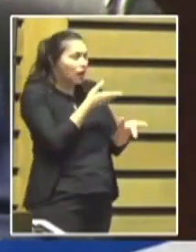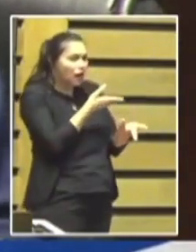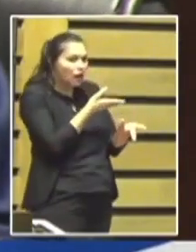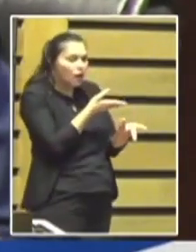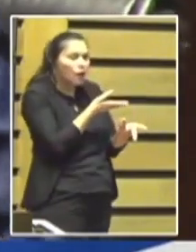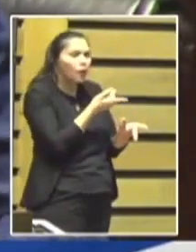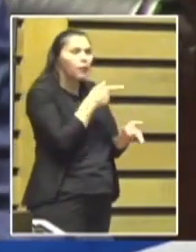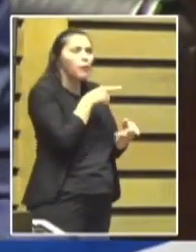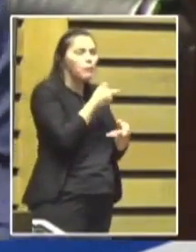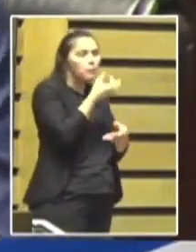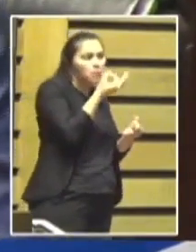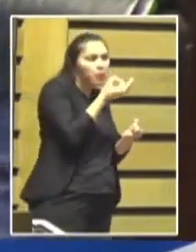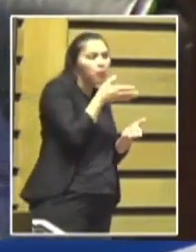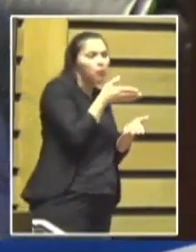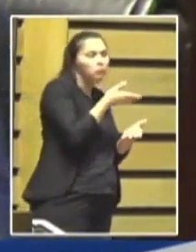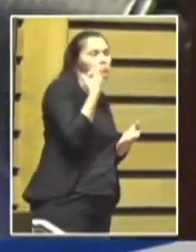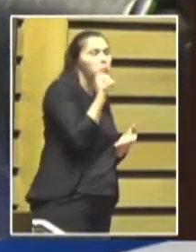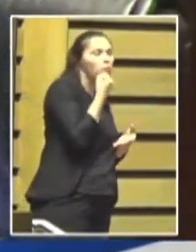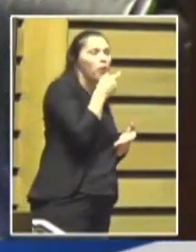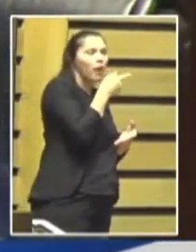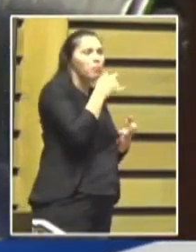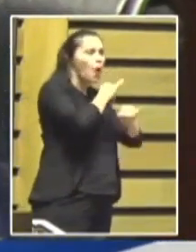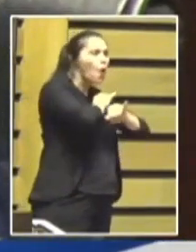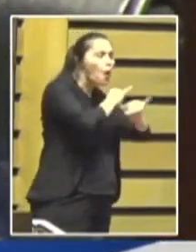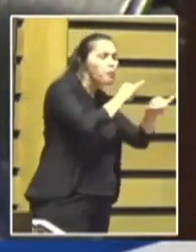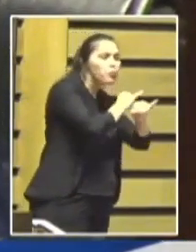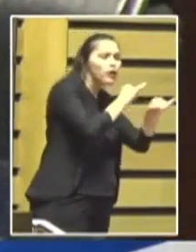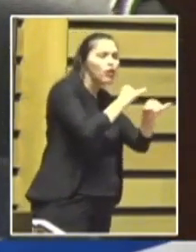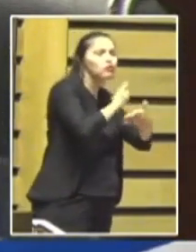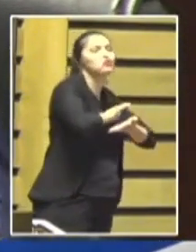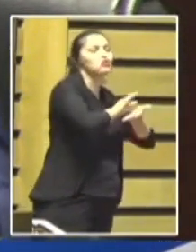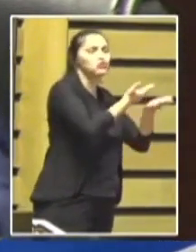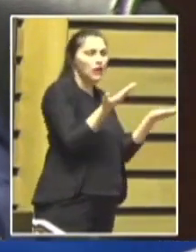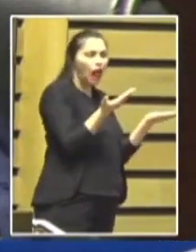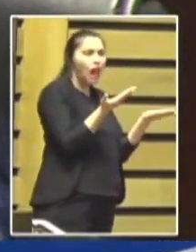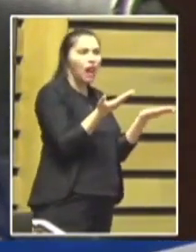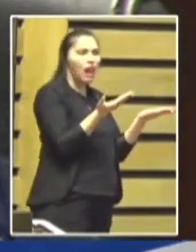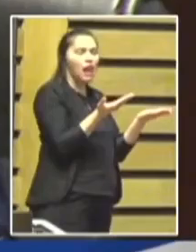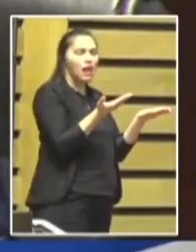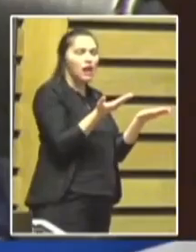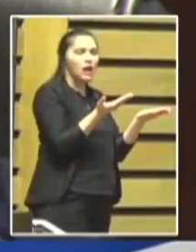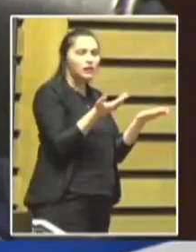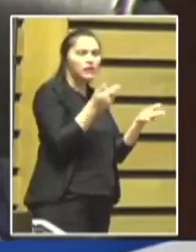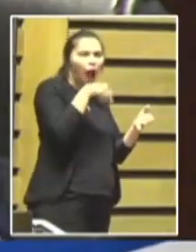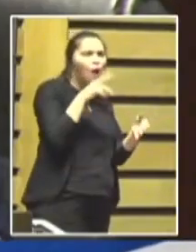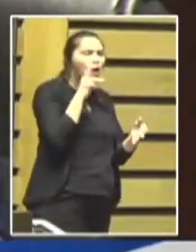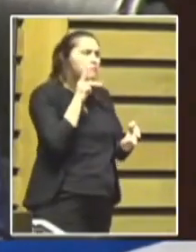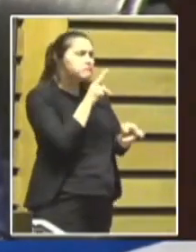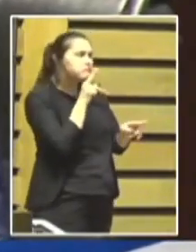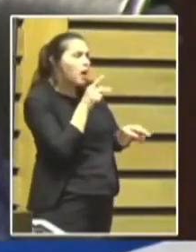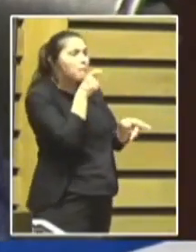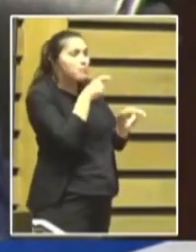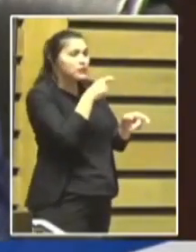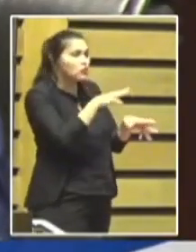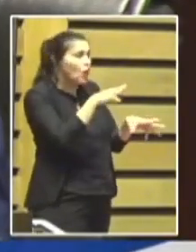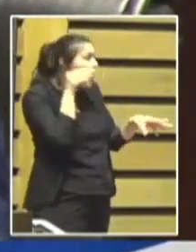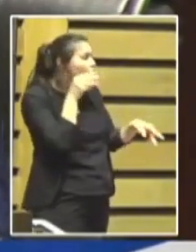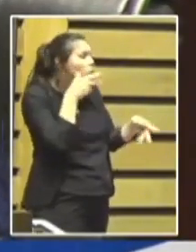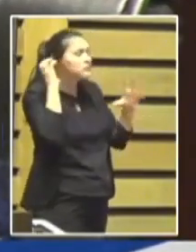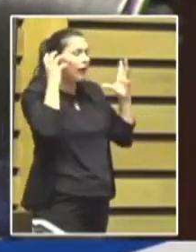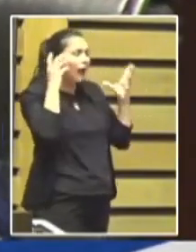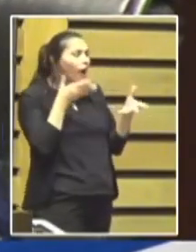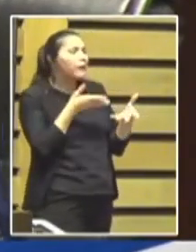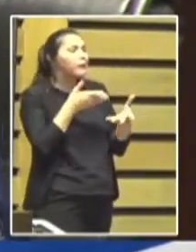comunicador social, que ocupa los signos del actual tiempo político en el que